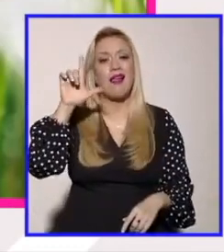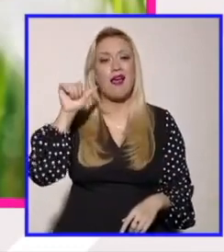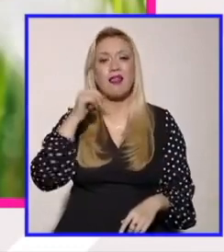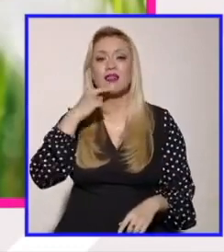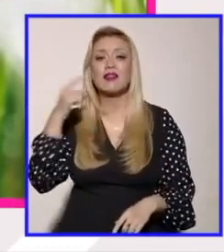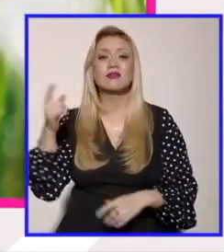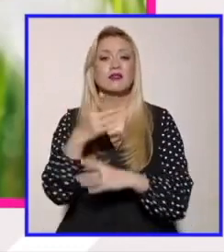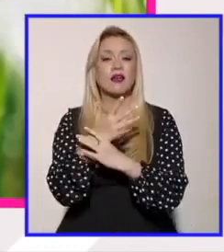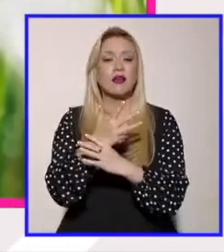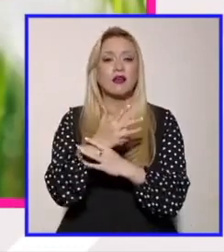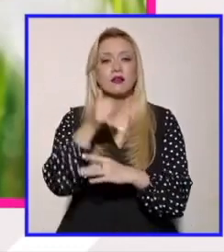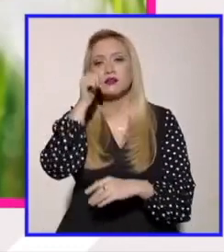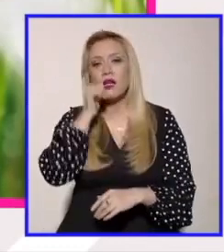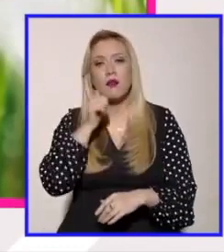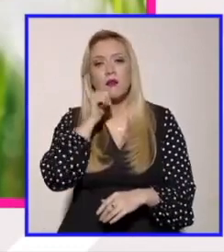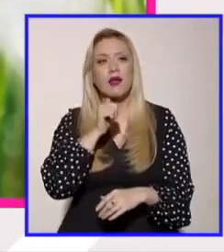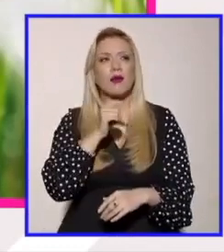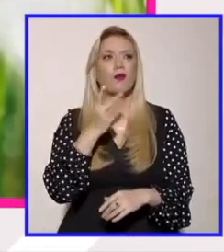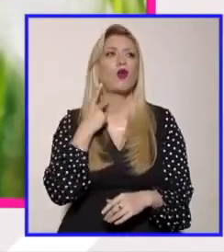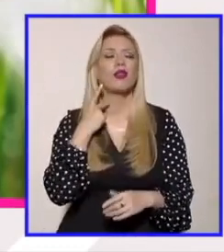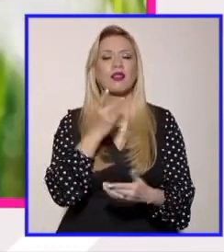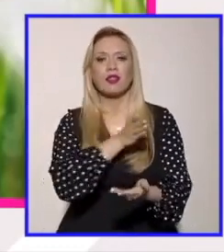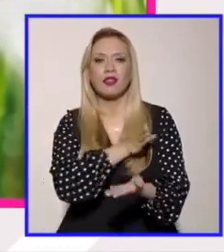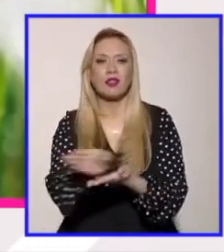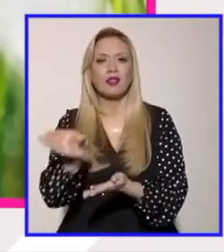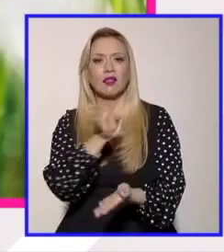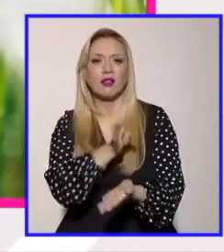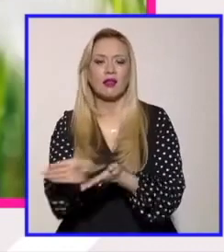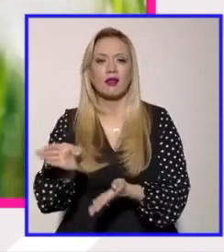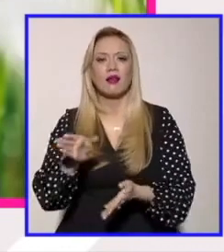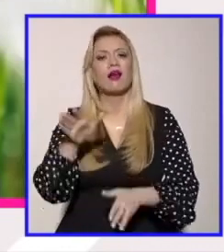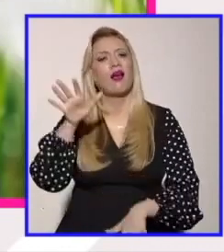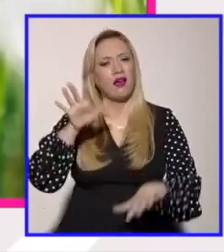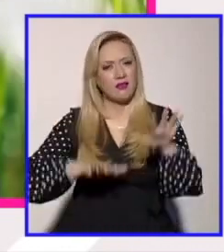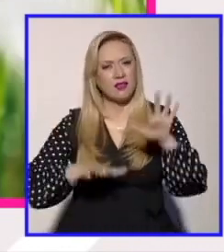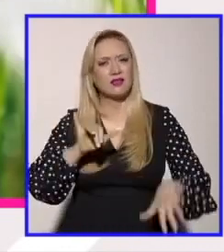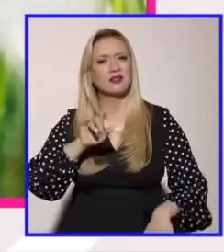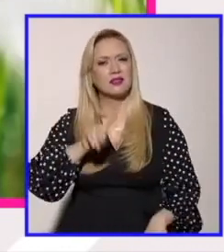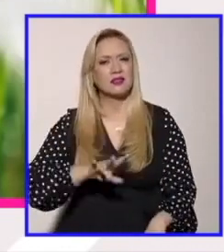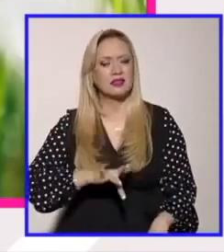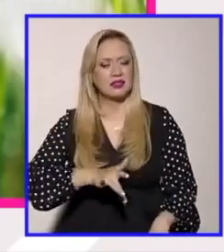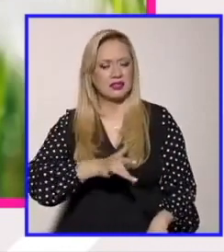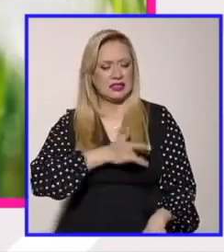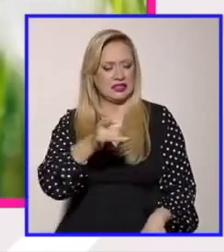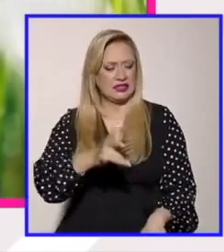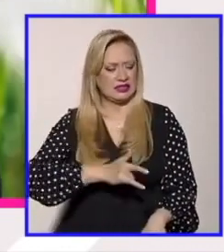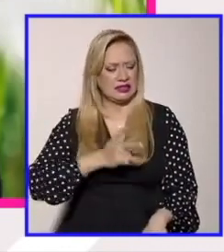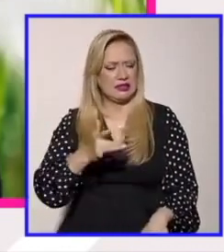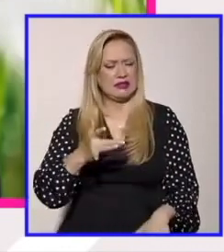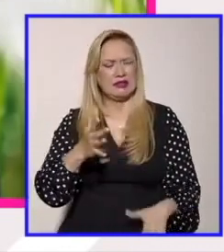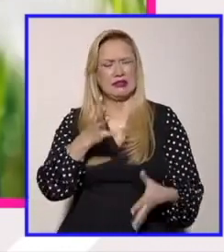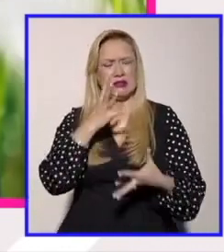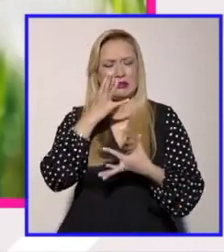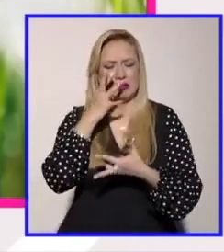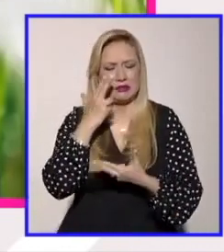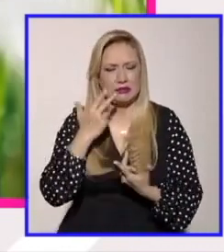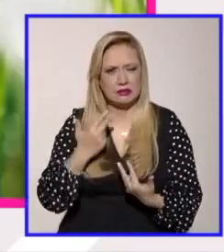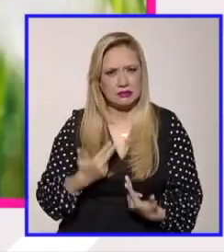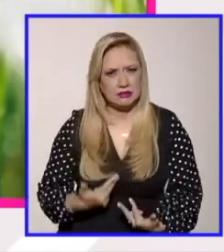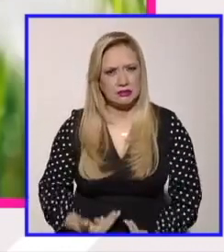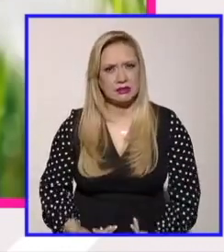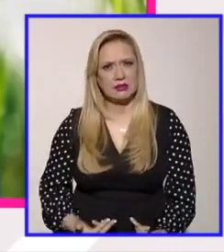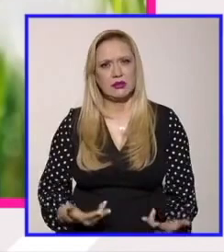lleno de pugnas políticas a veces muy dolorosas y yo creo que estamos viviendo un capítulo más de estas pugnas